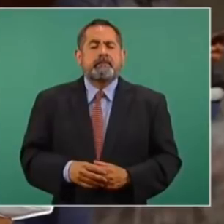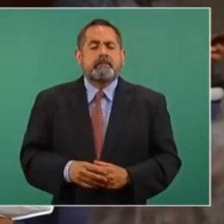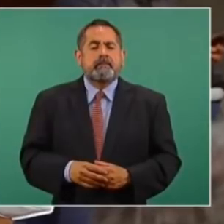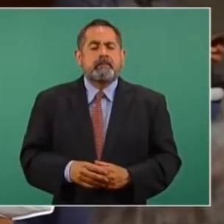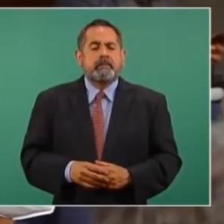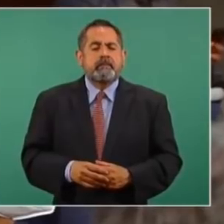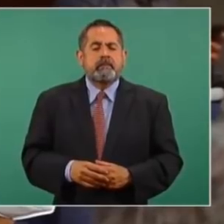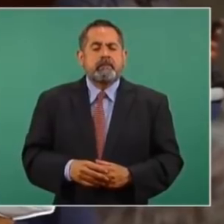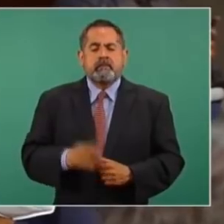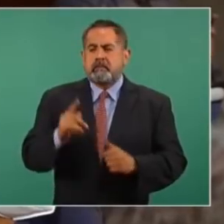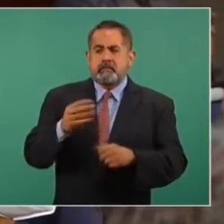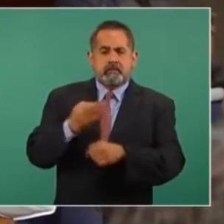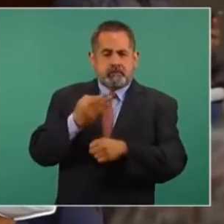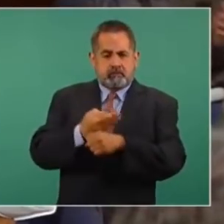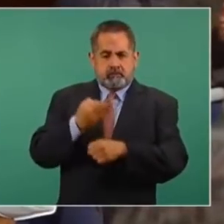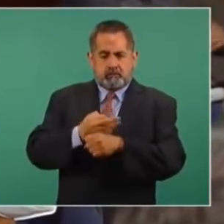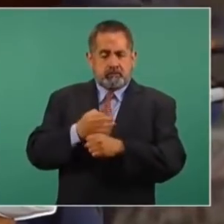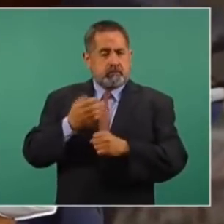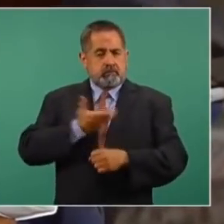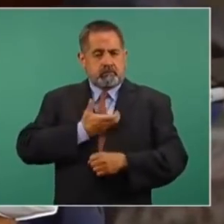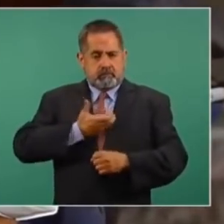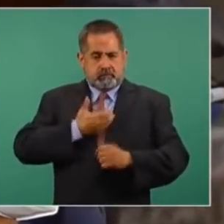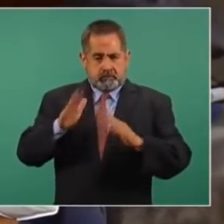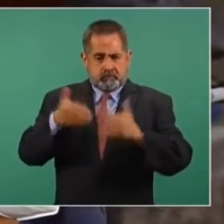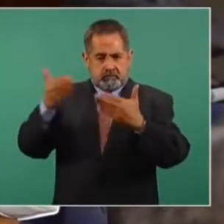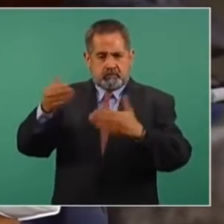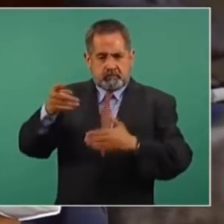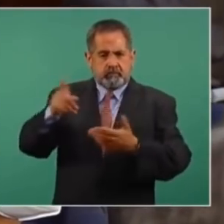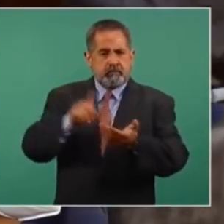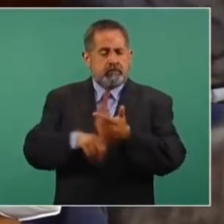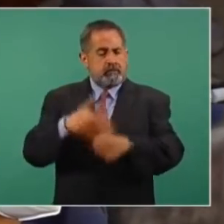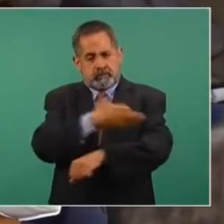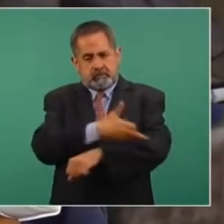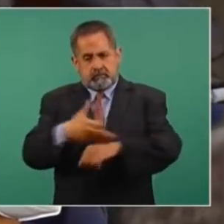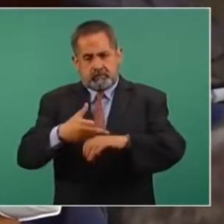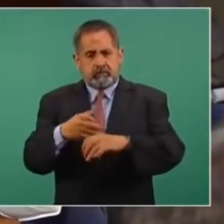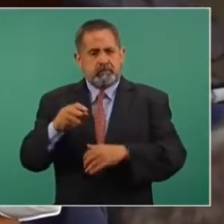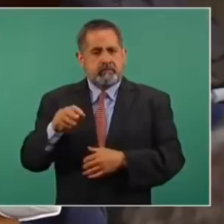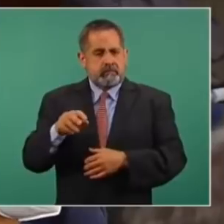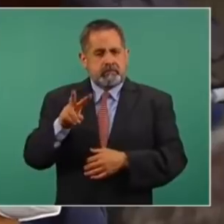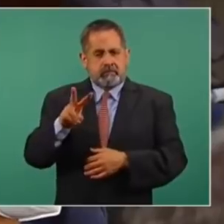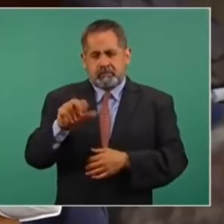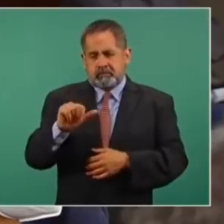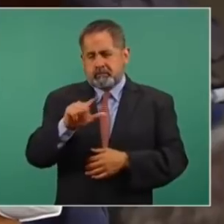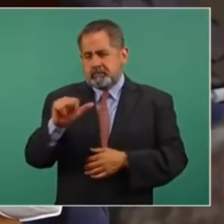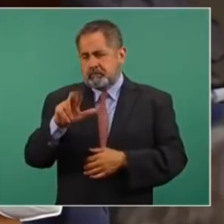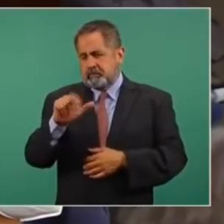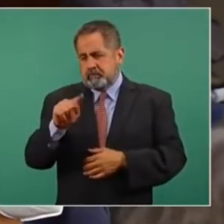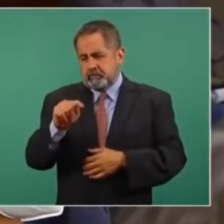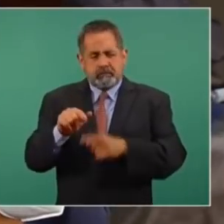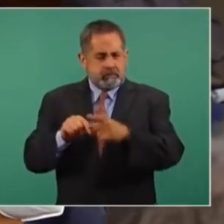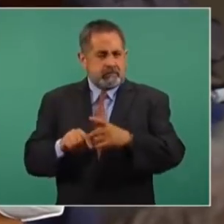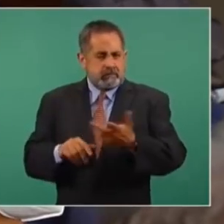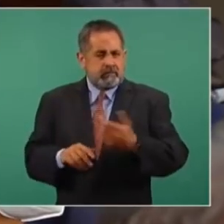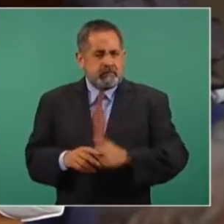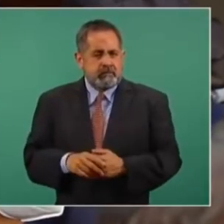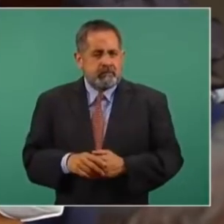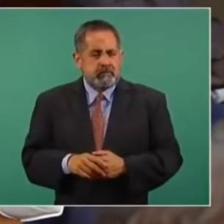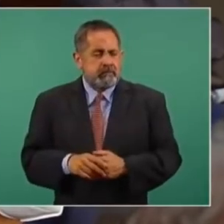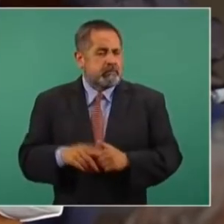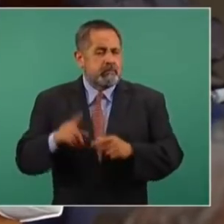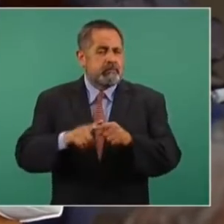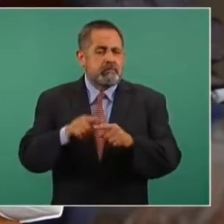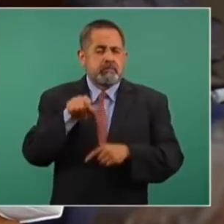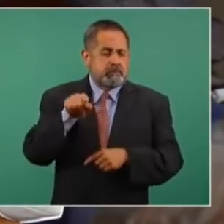Afuera de Palacio en este momento se encuentra parte de la familia de Vallarta, precisamente, y alguien